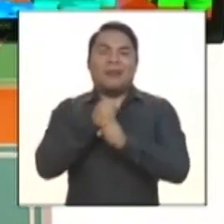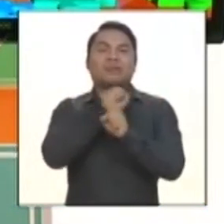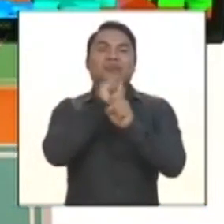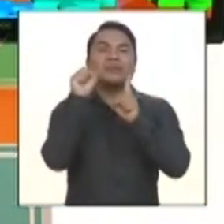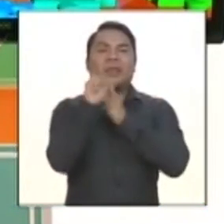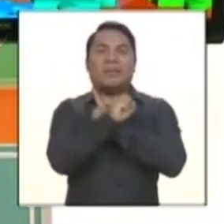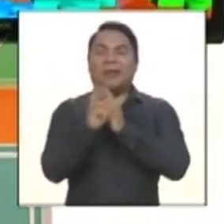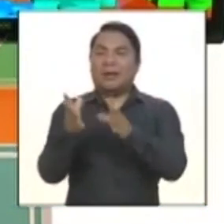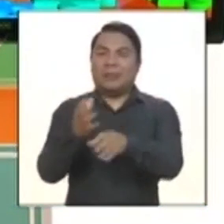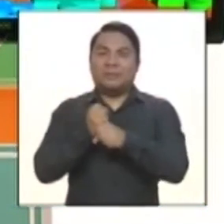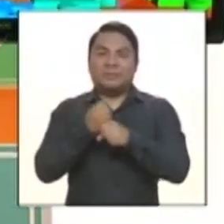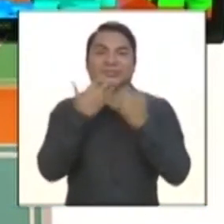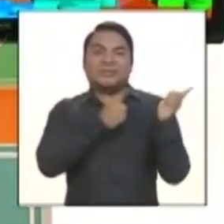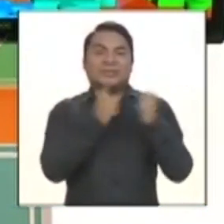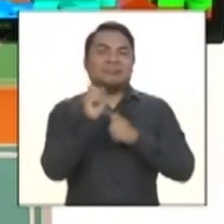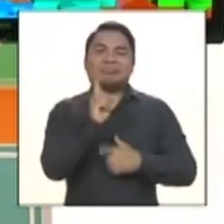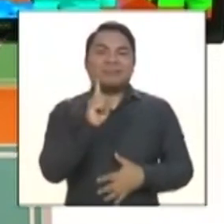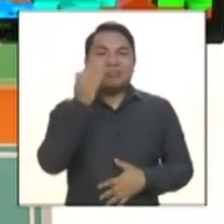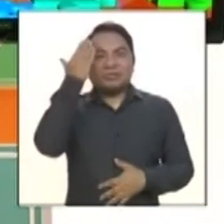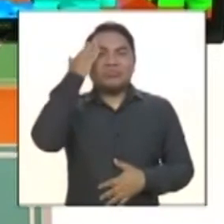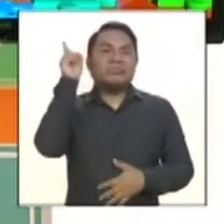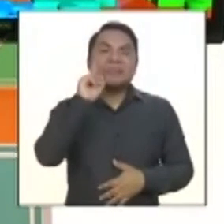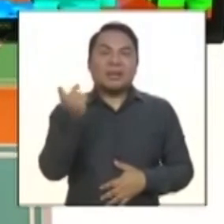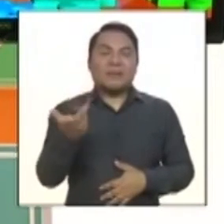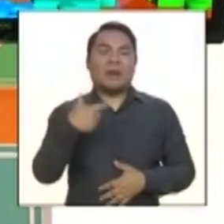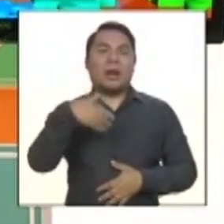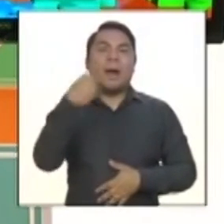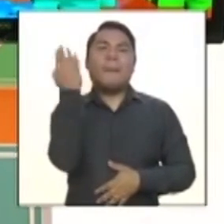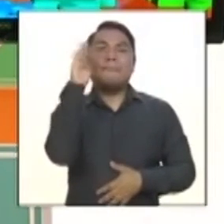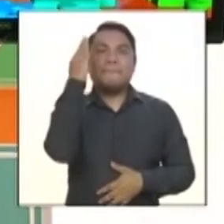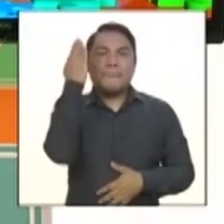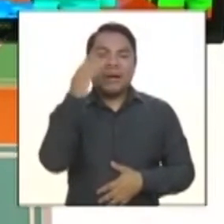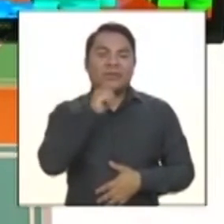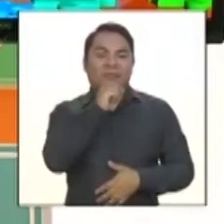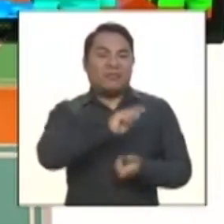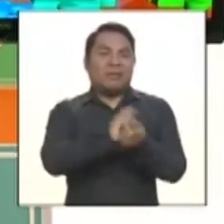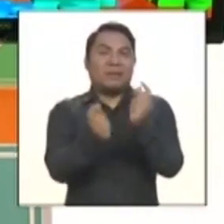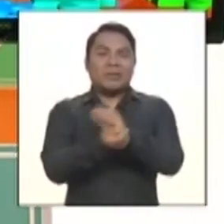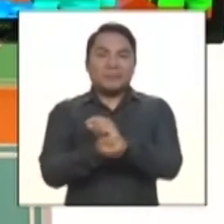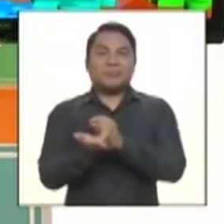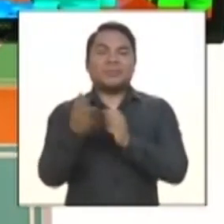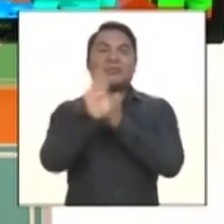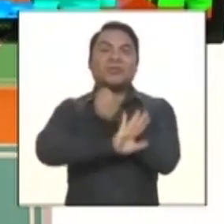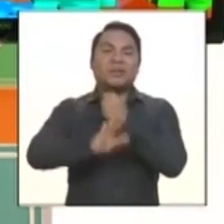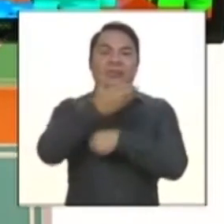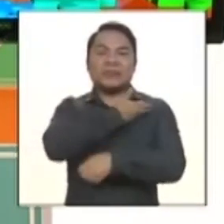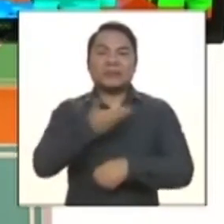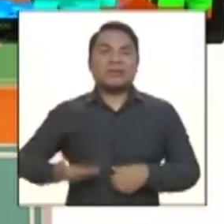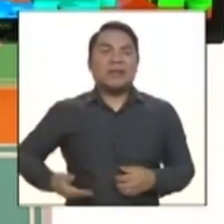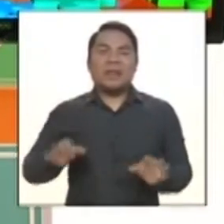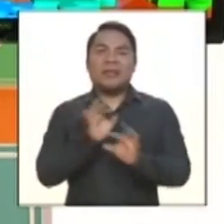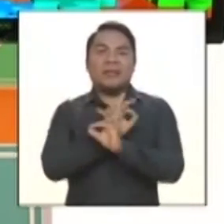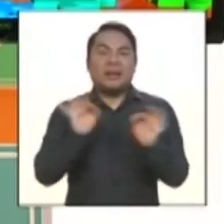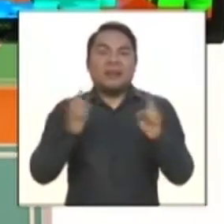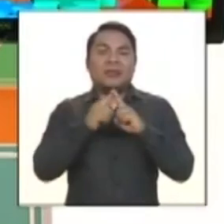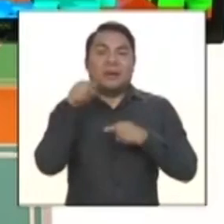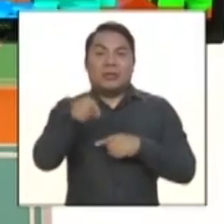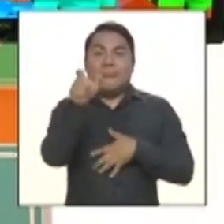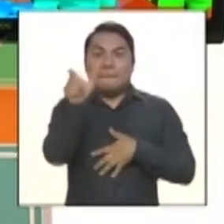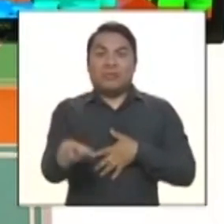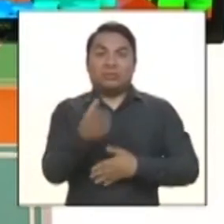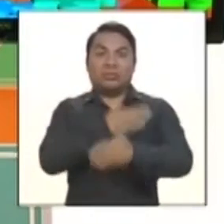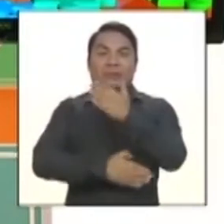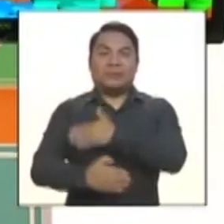¿no? No tenía los derechos, pues, sanitarios, ni tenía la protección del Estado. Entonces, este personaje tiene que enfrentarse a todo eso